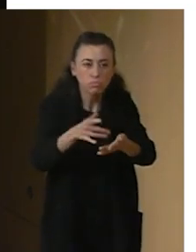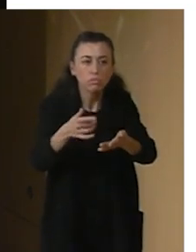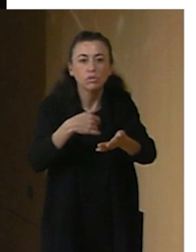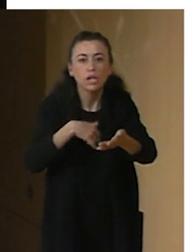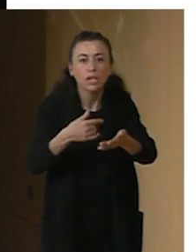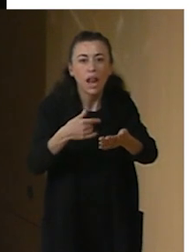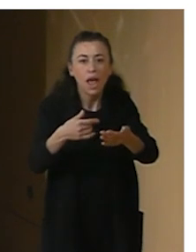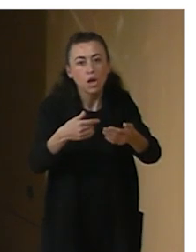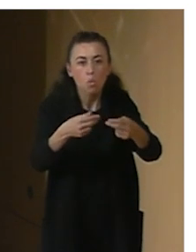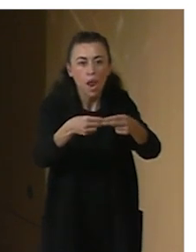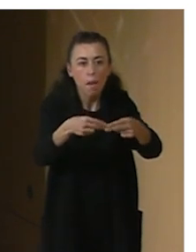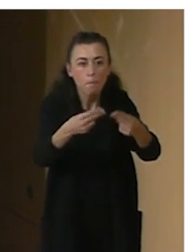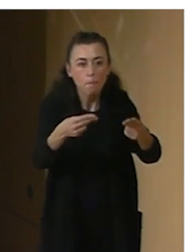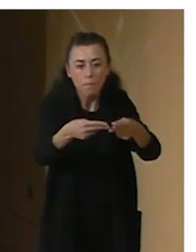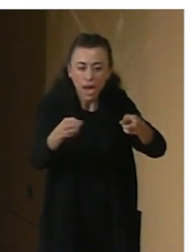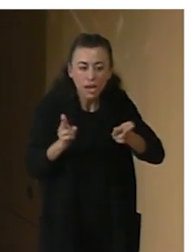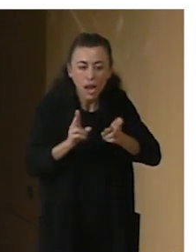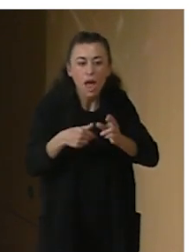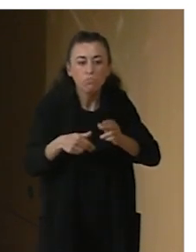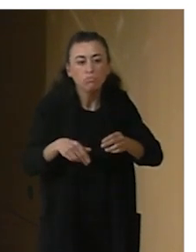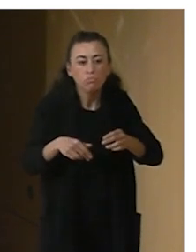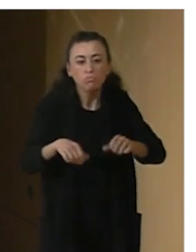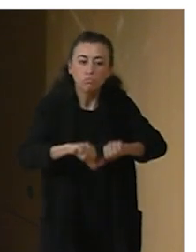participación de niños y niñas.